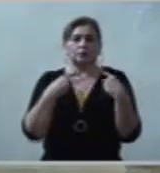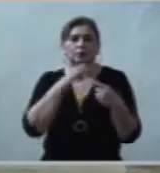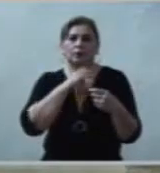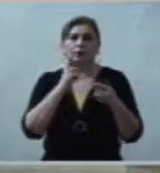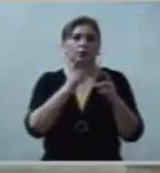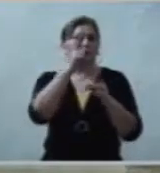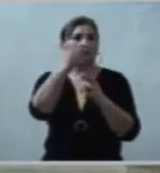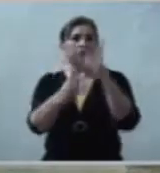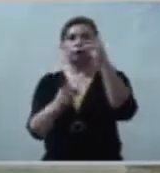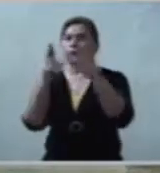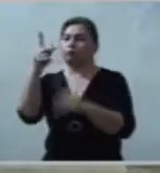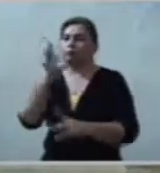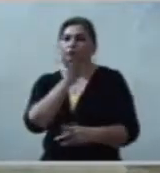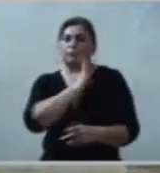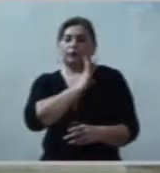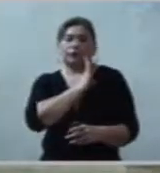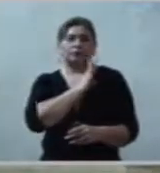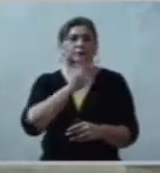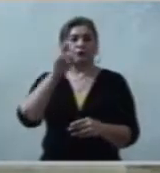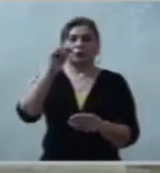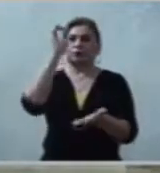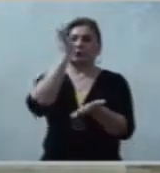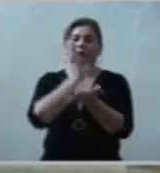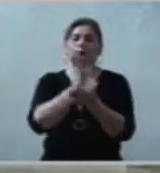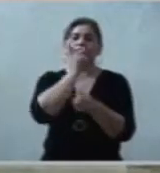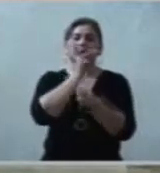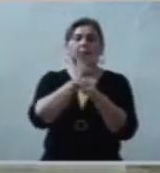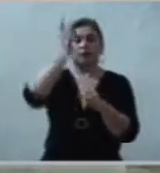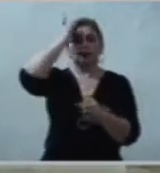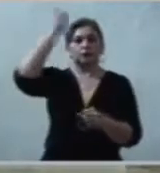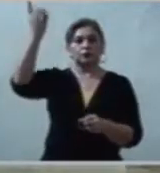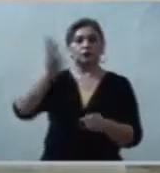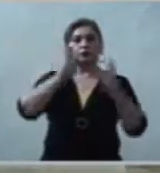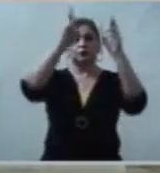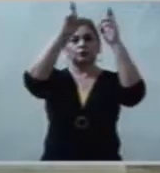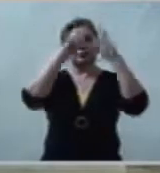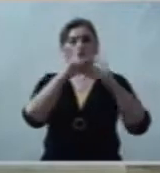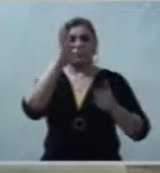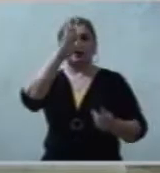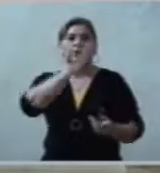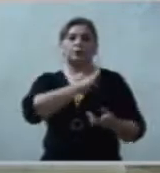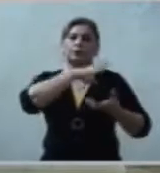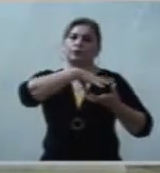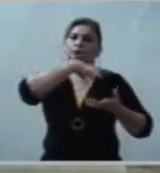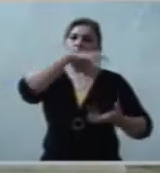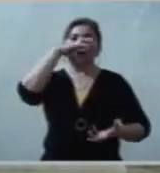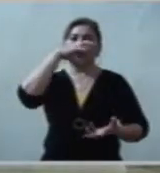sino sólo Dios mismo. Ustedes se preguntarán,